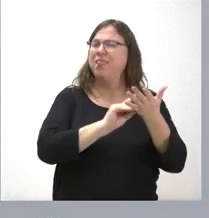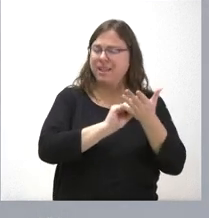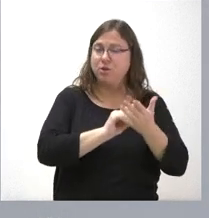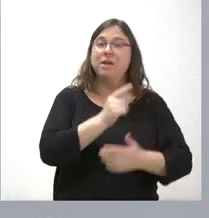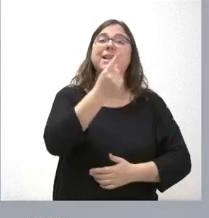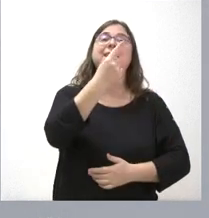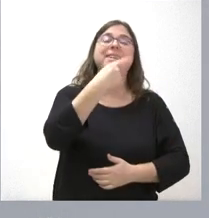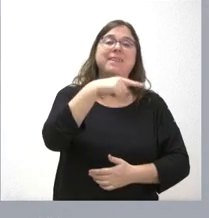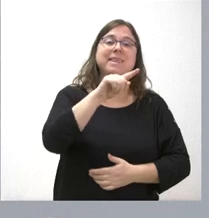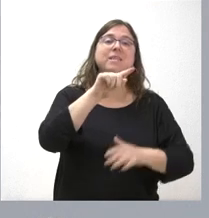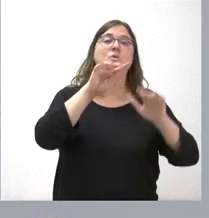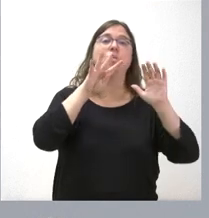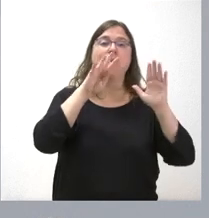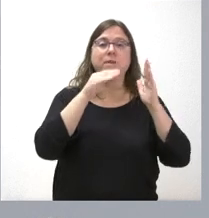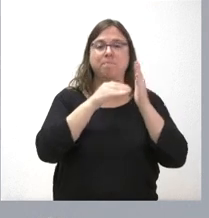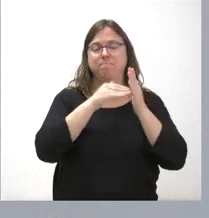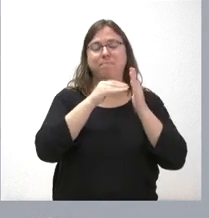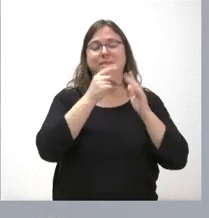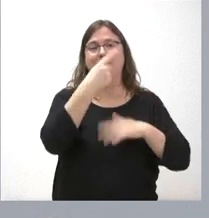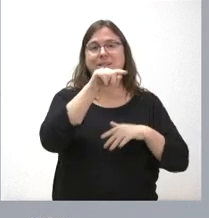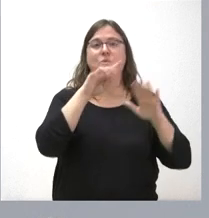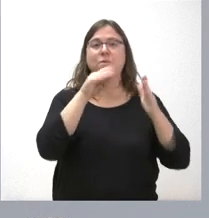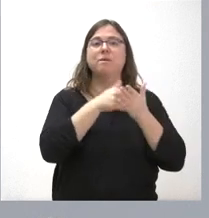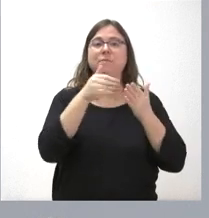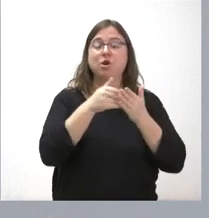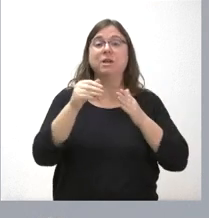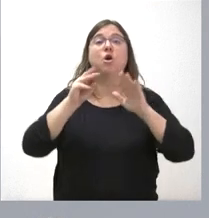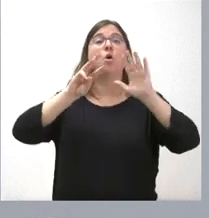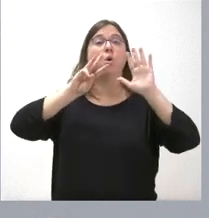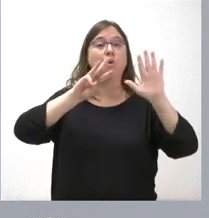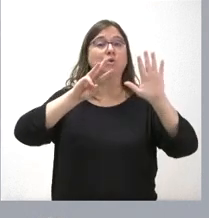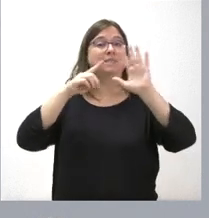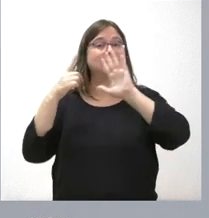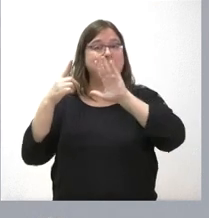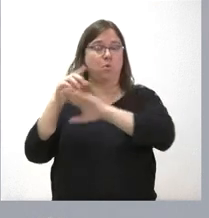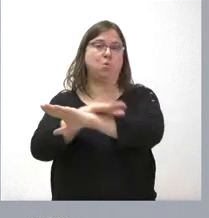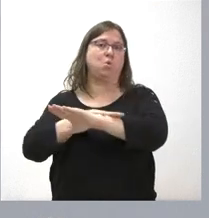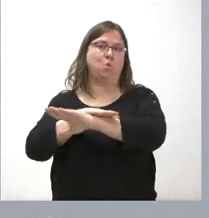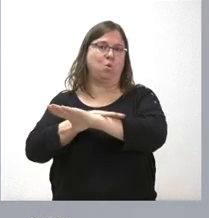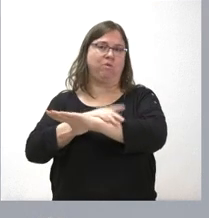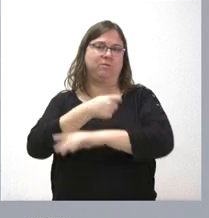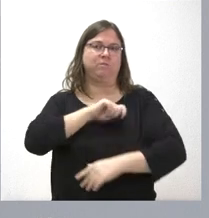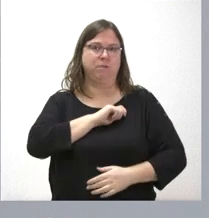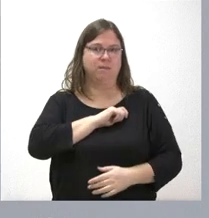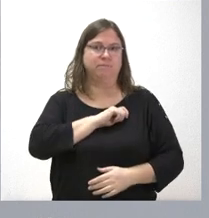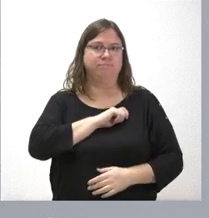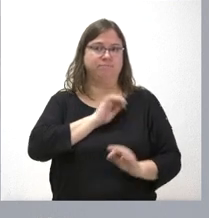hecho, en el dato, 109 millones de euros corresponden a la Junta de Castilla y León, 81 millones de euros al Gobierno de España. Esta es la